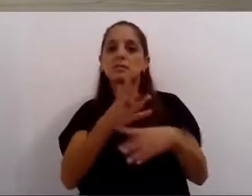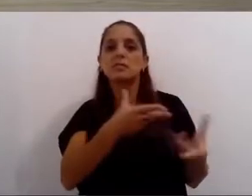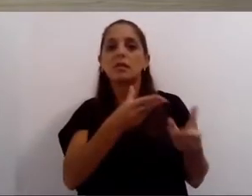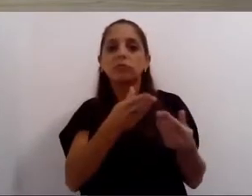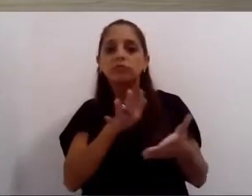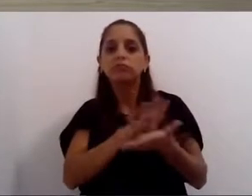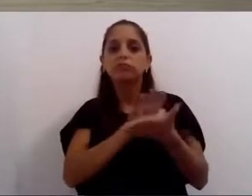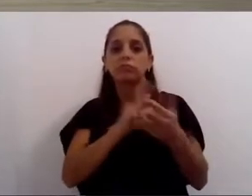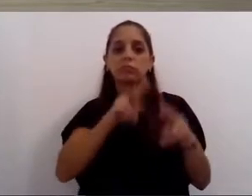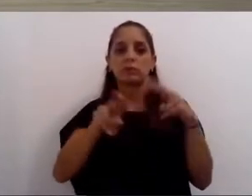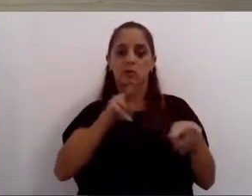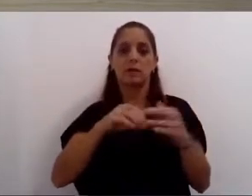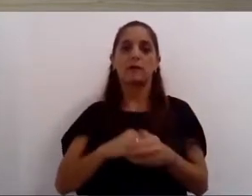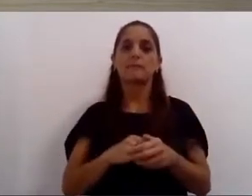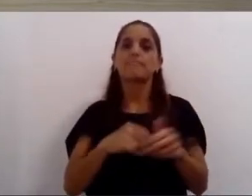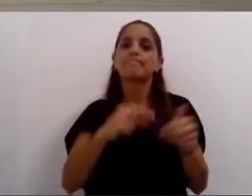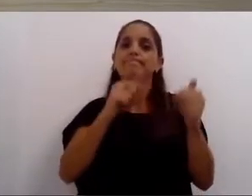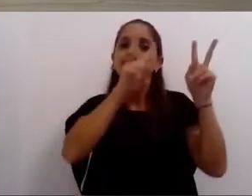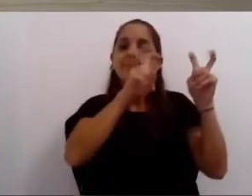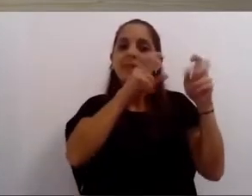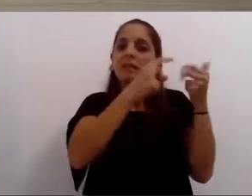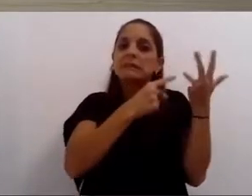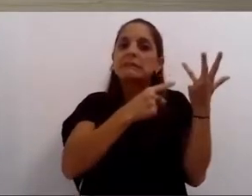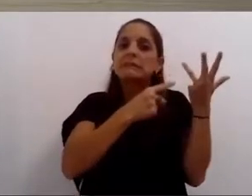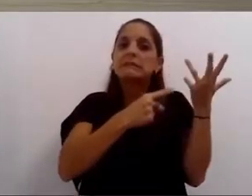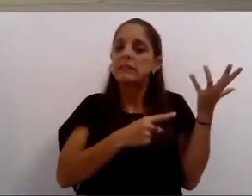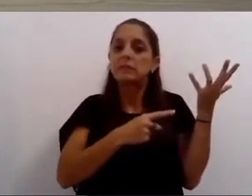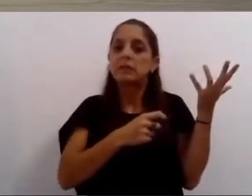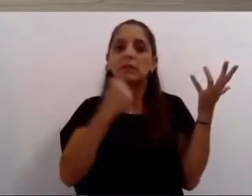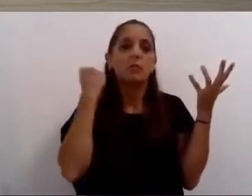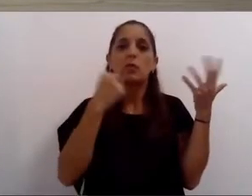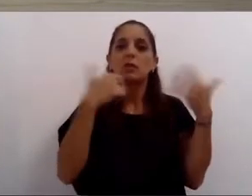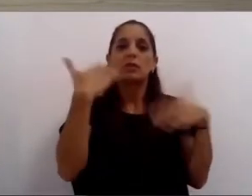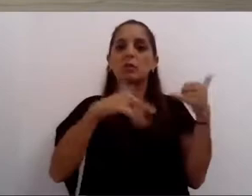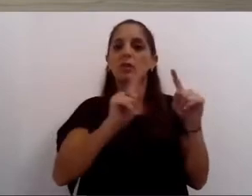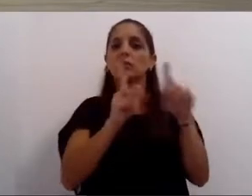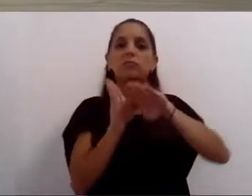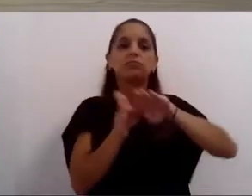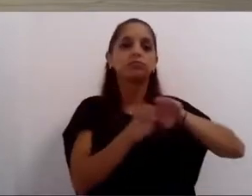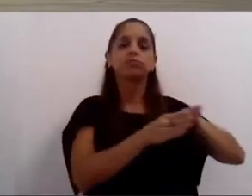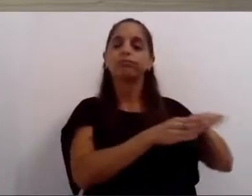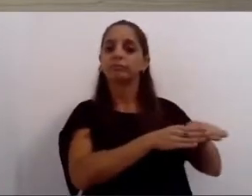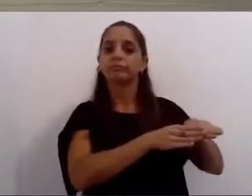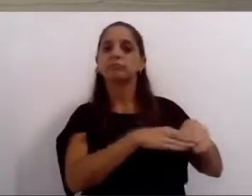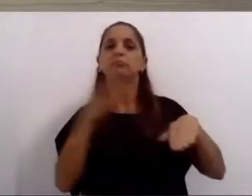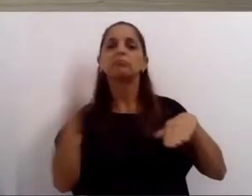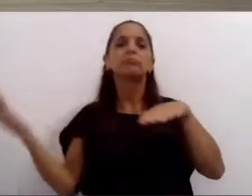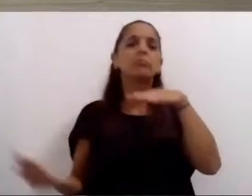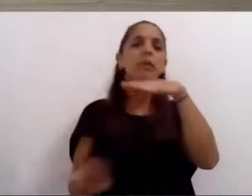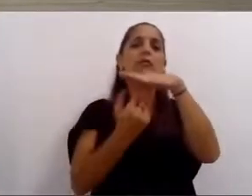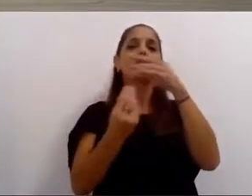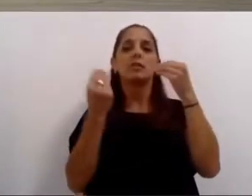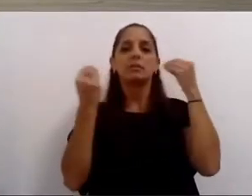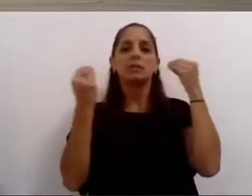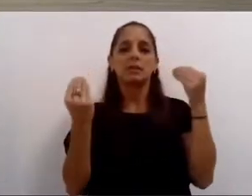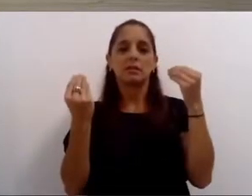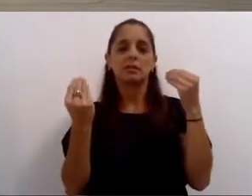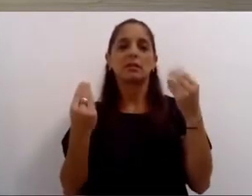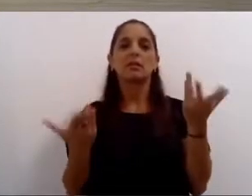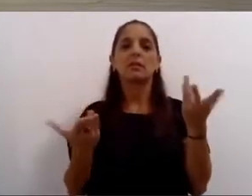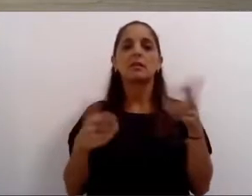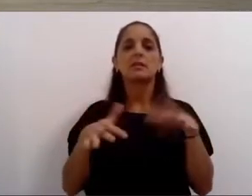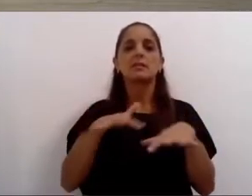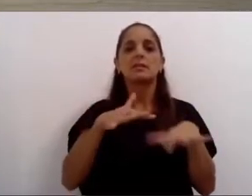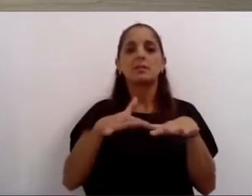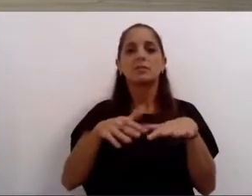Todo lo que no era esencial, quedó para otro momento. La prioridad más absoluta era intentar achicar los daños